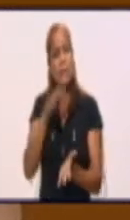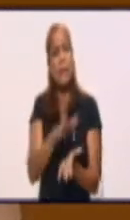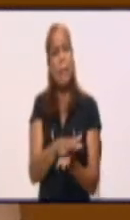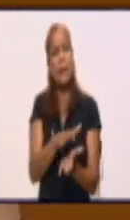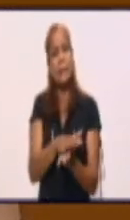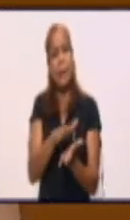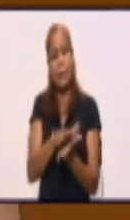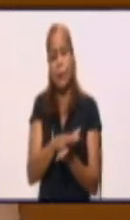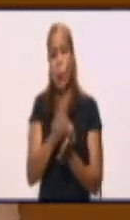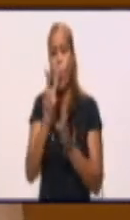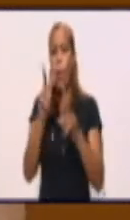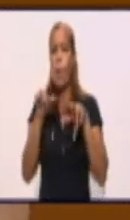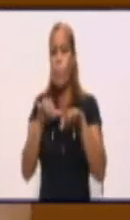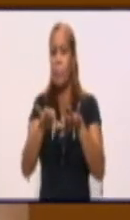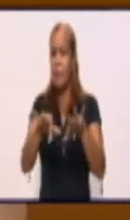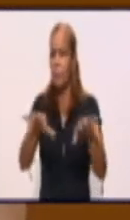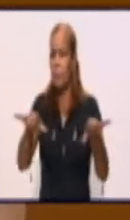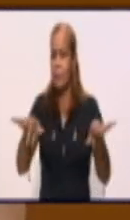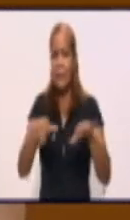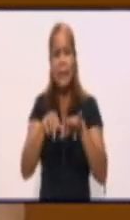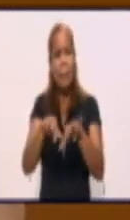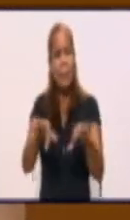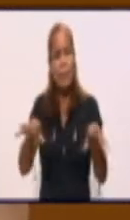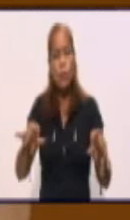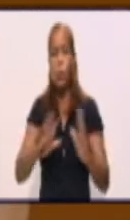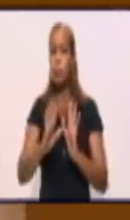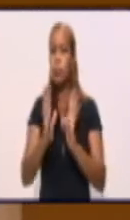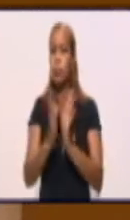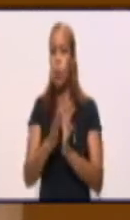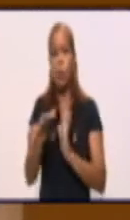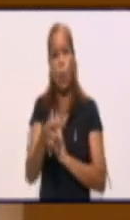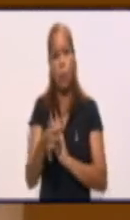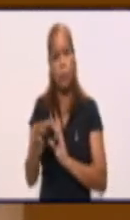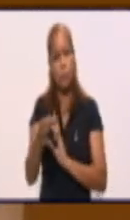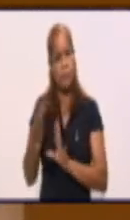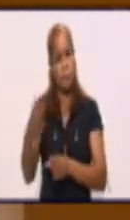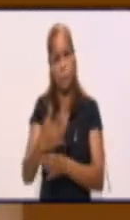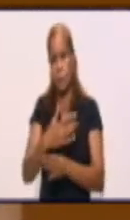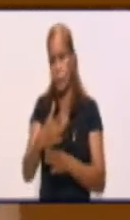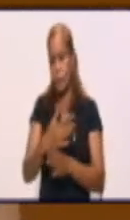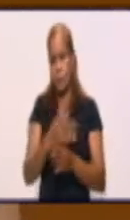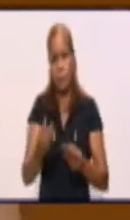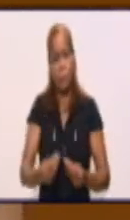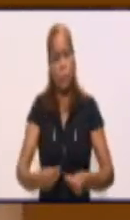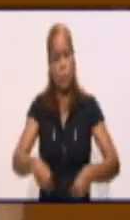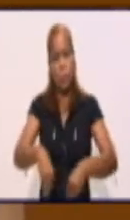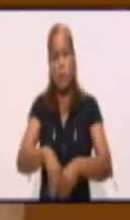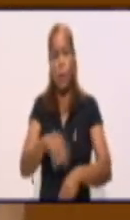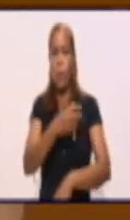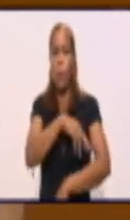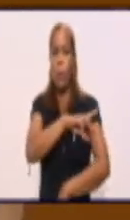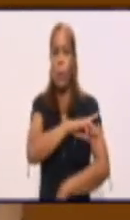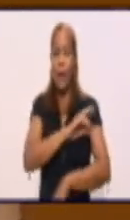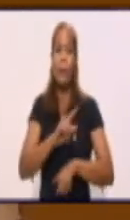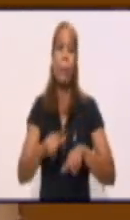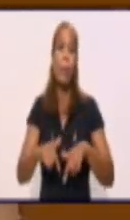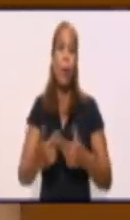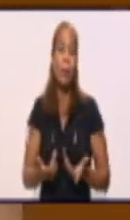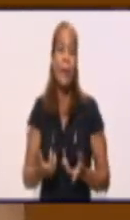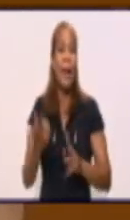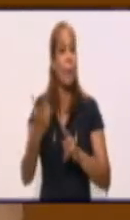epidemia, Bayamo tiene una dispersión en los diferentes consejos populares, dado también por la movilidad,